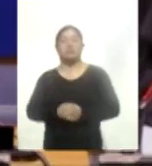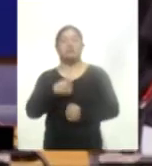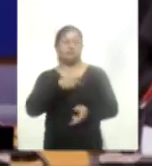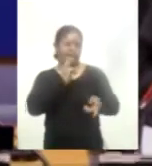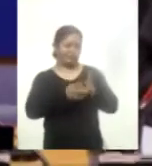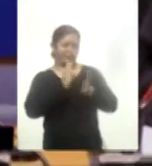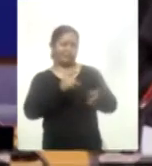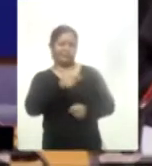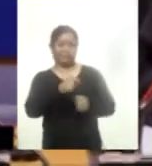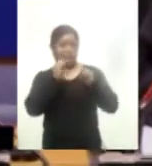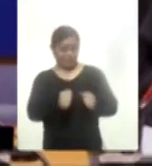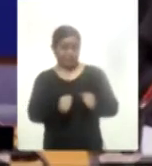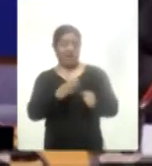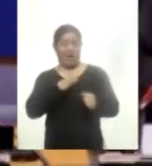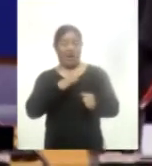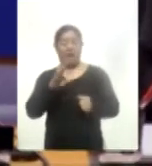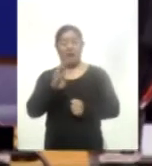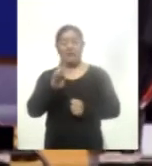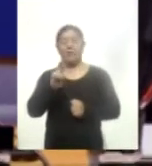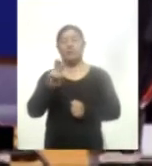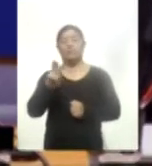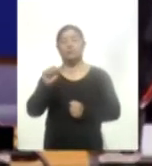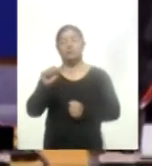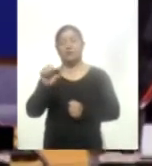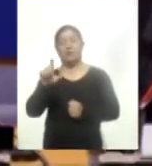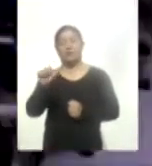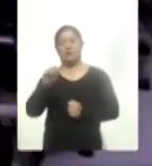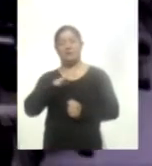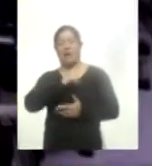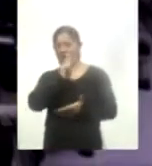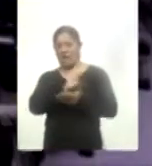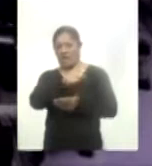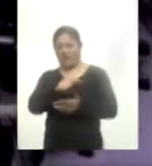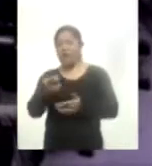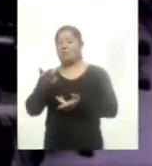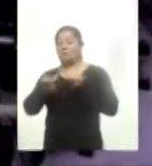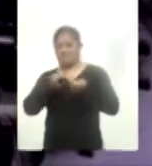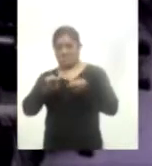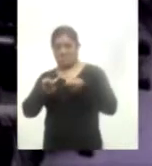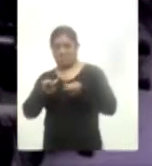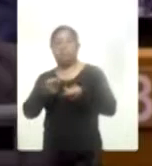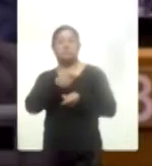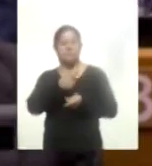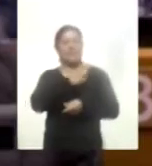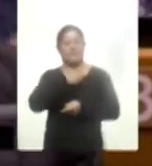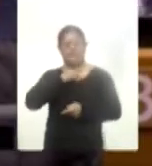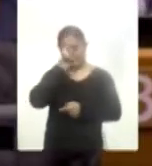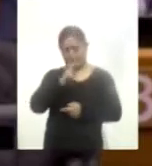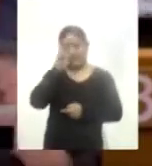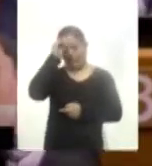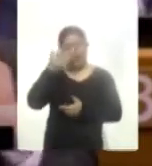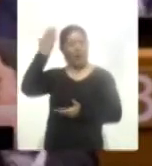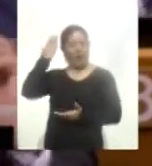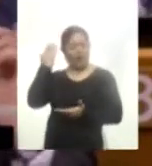emergencia no garantizan suficientemente a Bruselas que el proyecto de ley que prepara Londres lo rompe los compromisos previamente acordados. Las dos partes